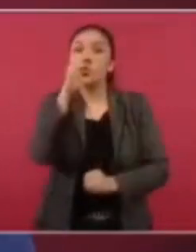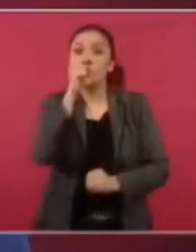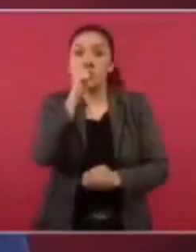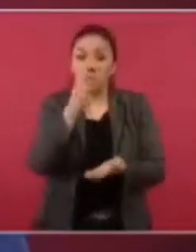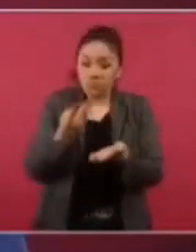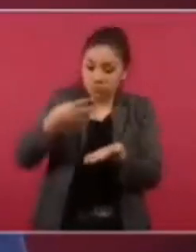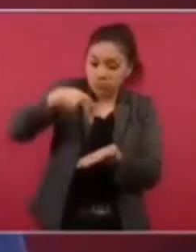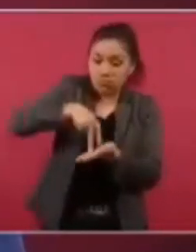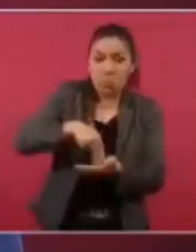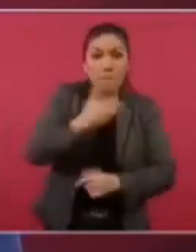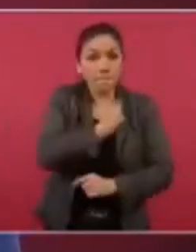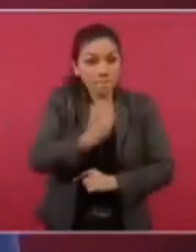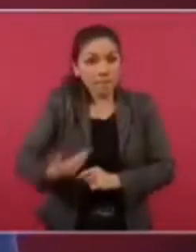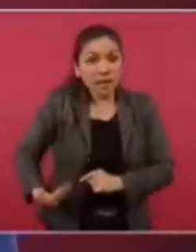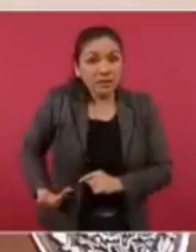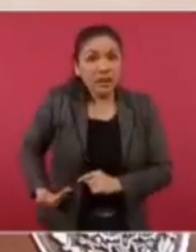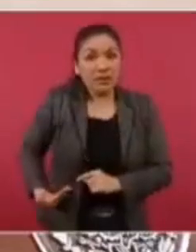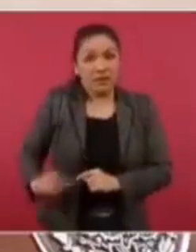México